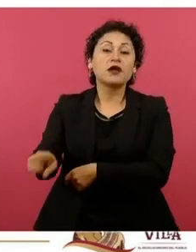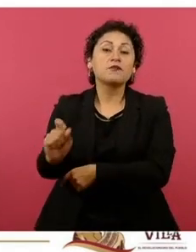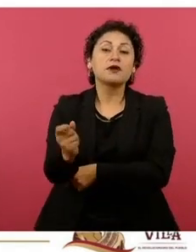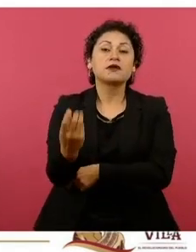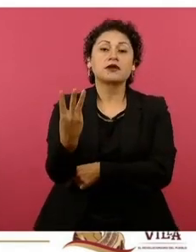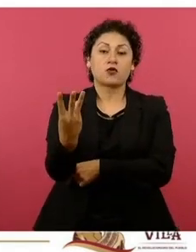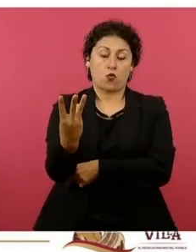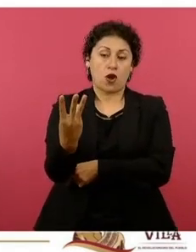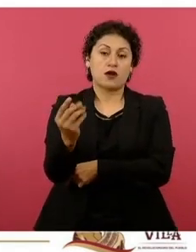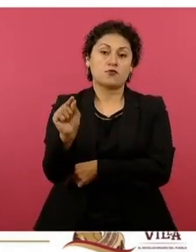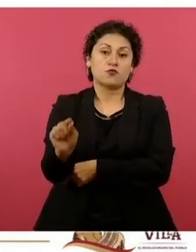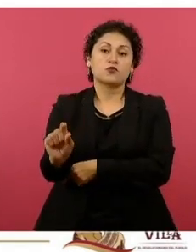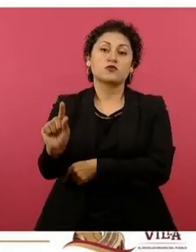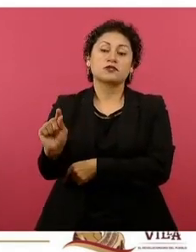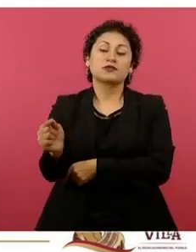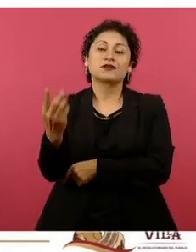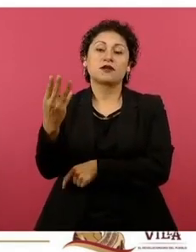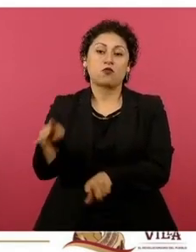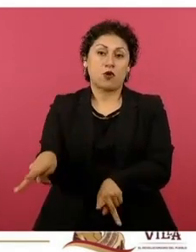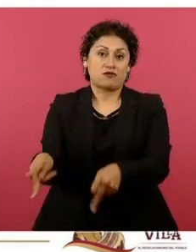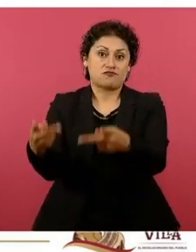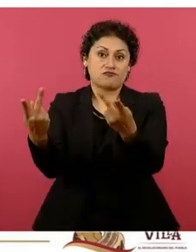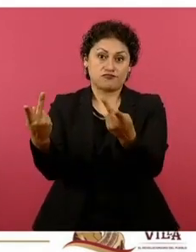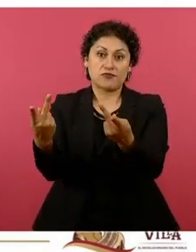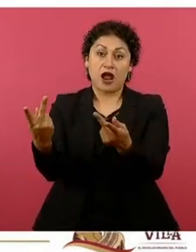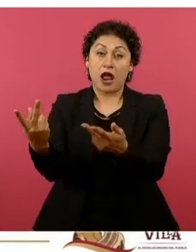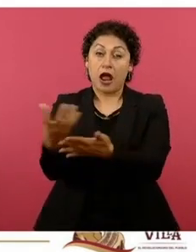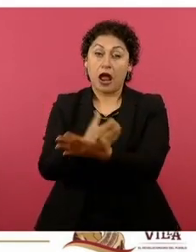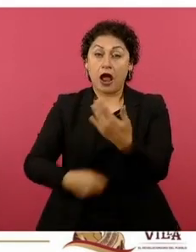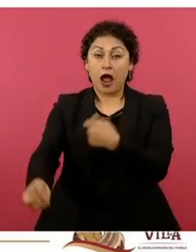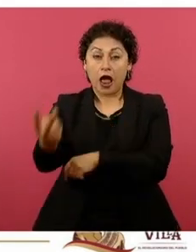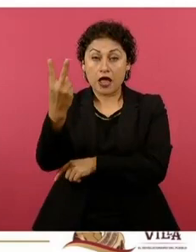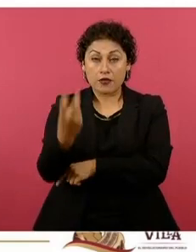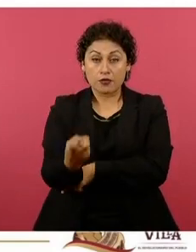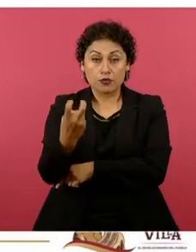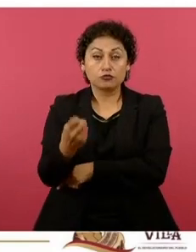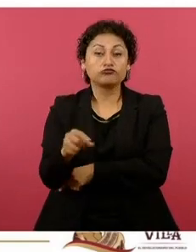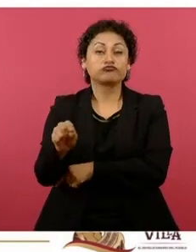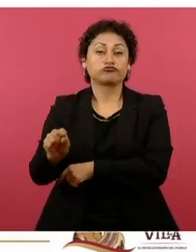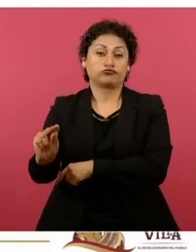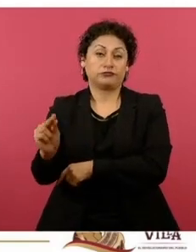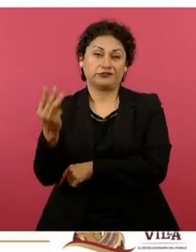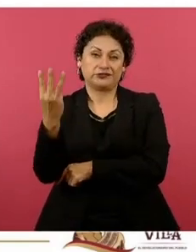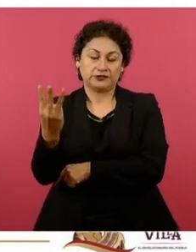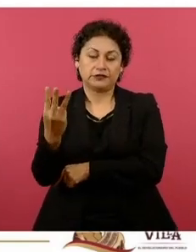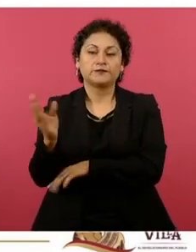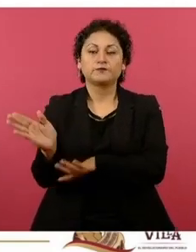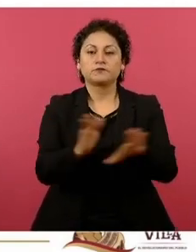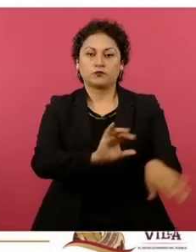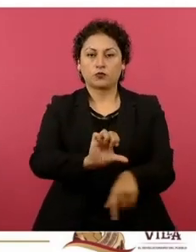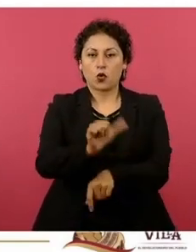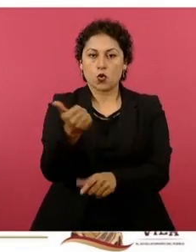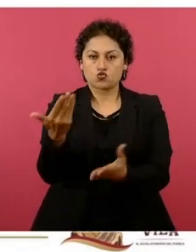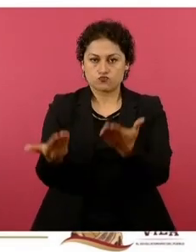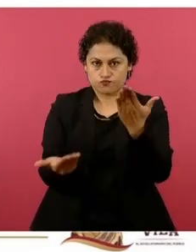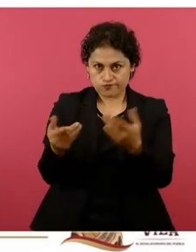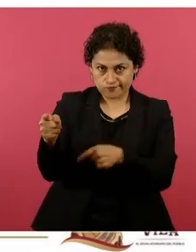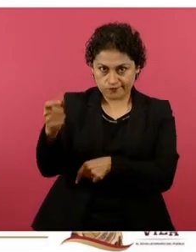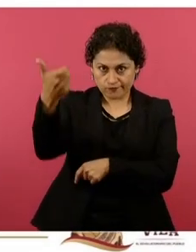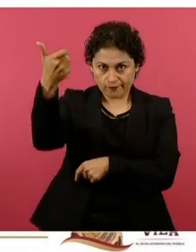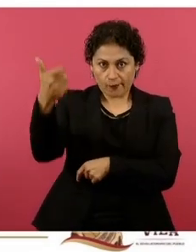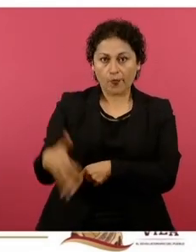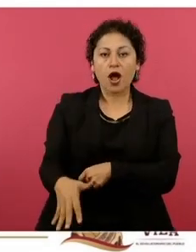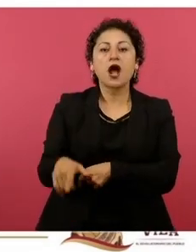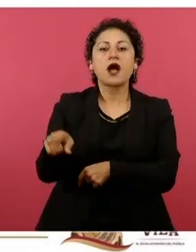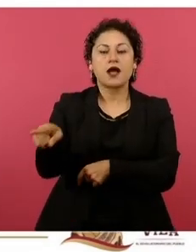74 centavos por litro, un margen de dos pesos 83 centavos, comparado con 18 centavos de